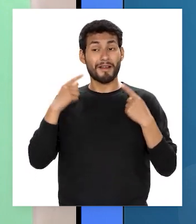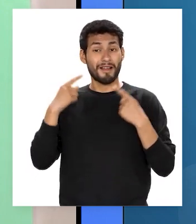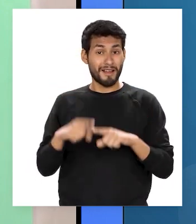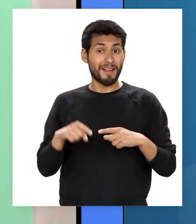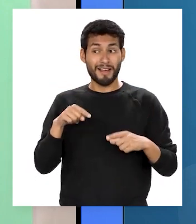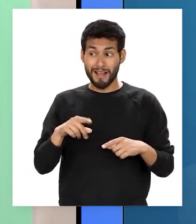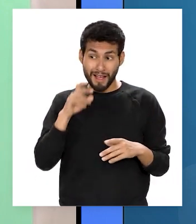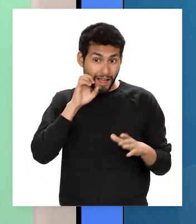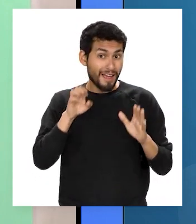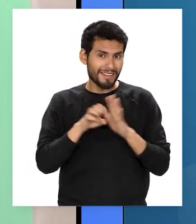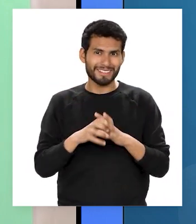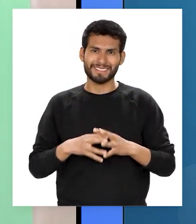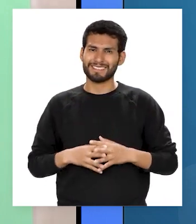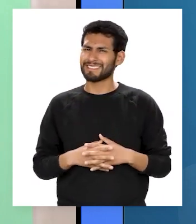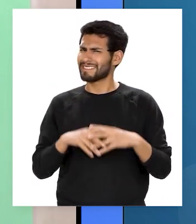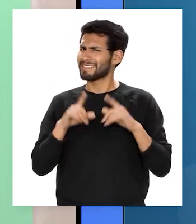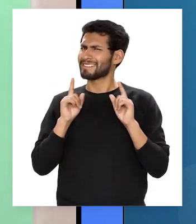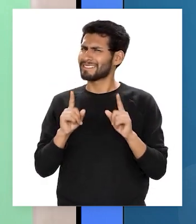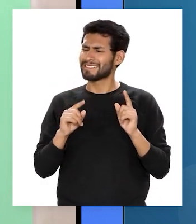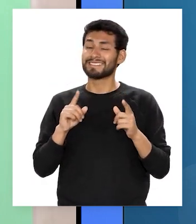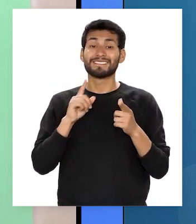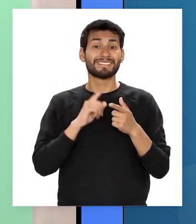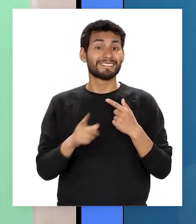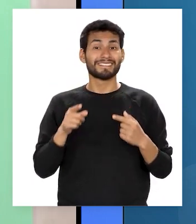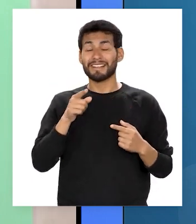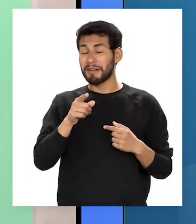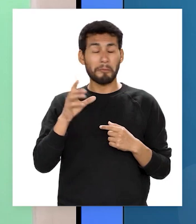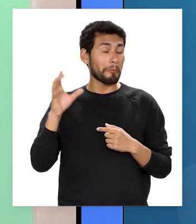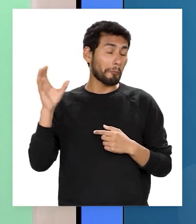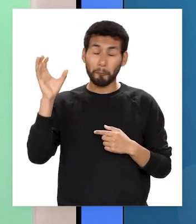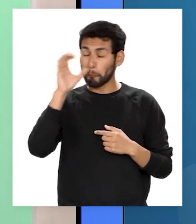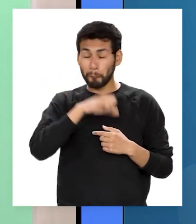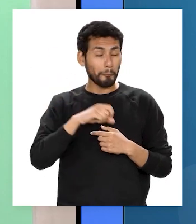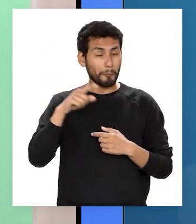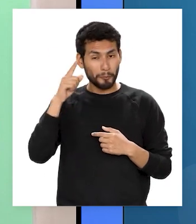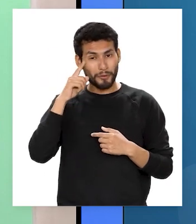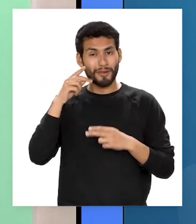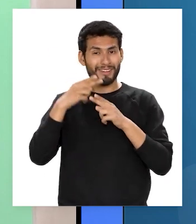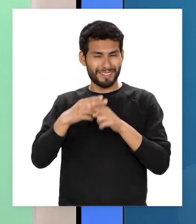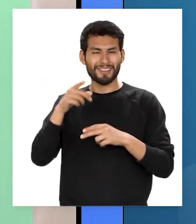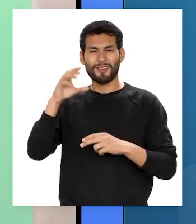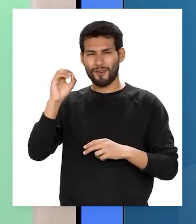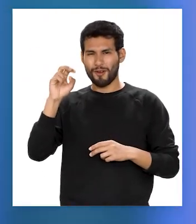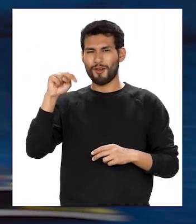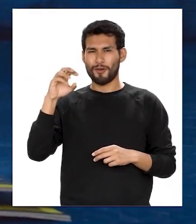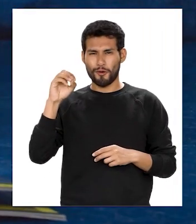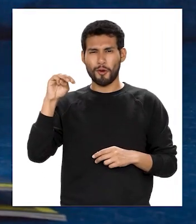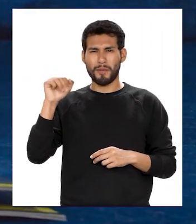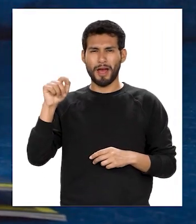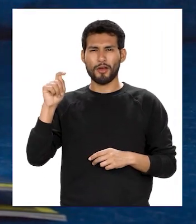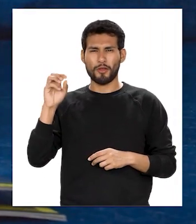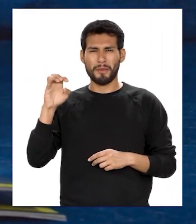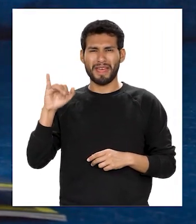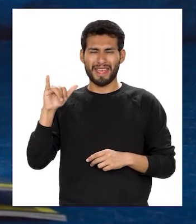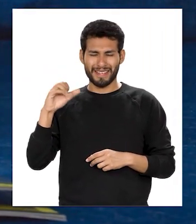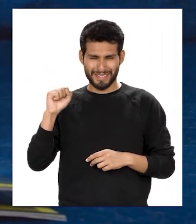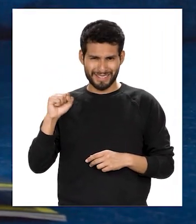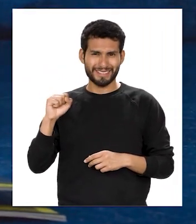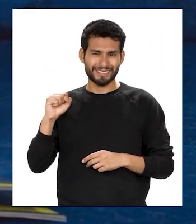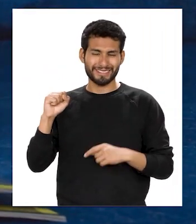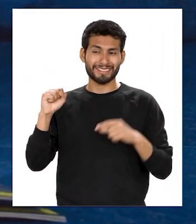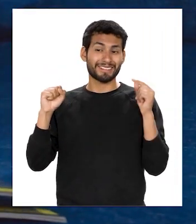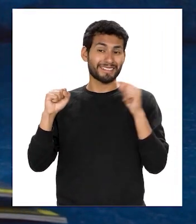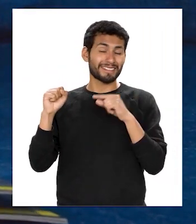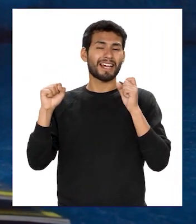topado con estos ejemplos Pero seguramente no sabíamos que se llamaban onomatopeias Las onomatopeias